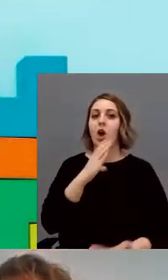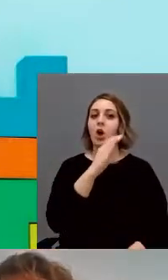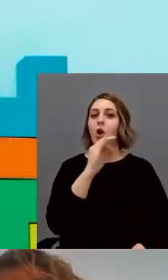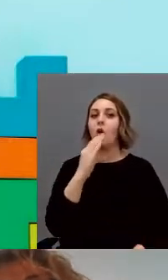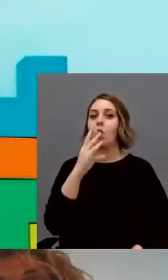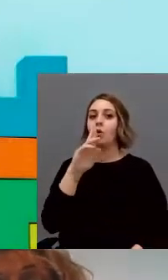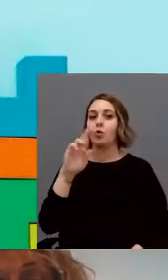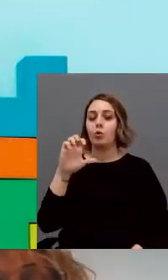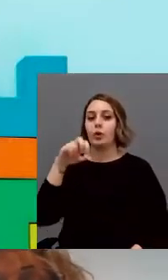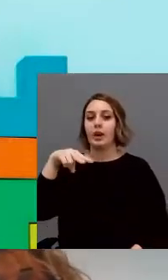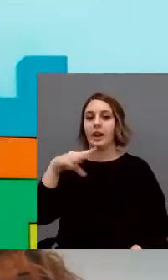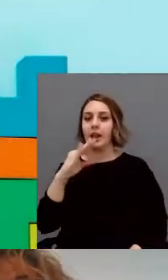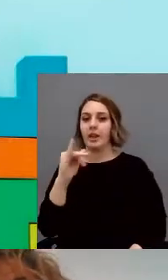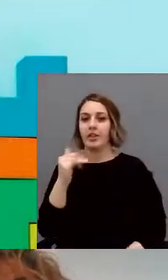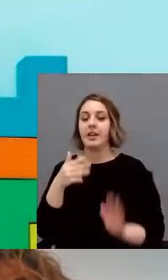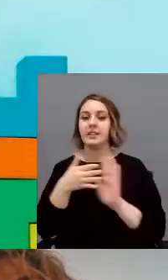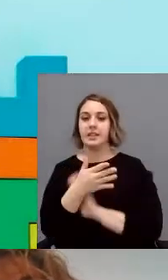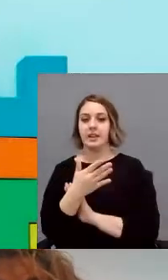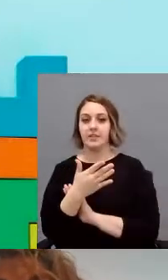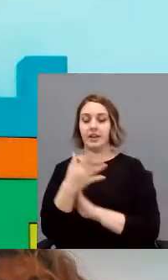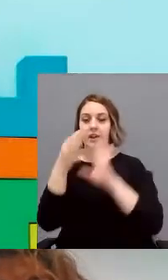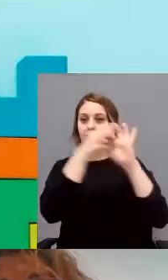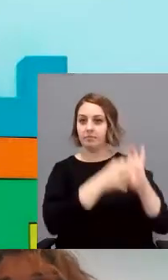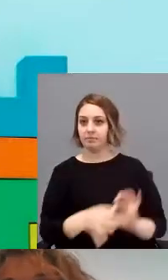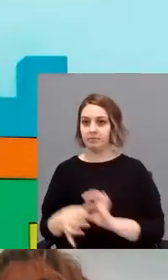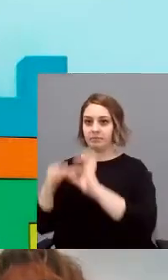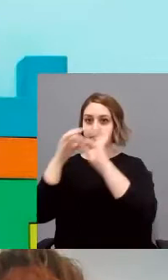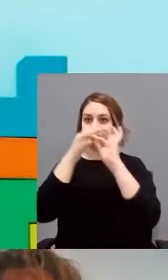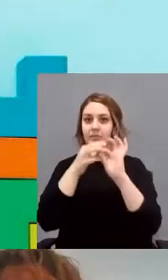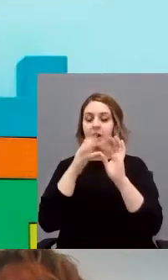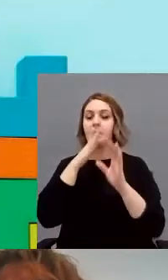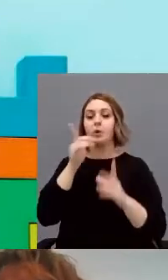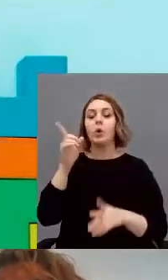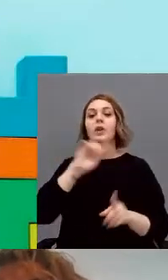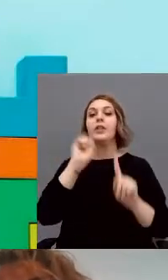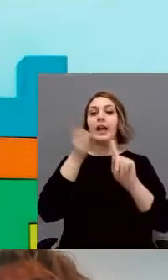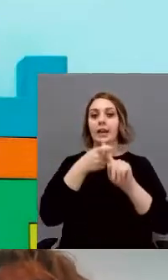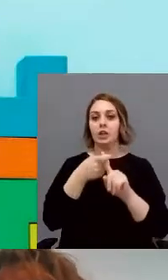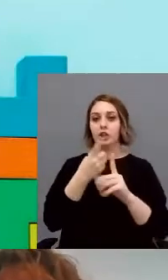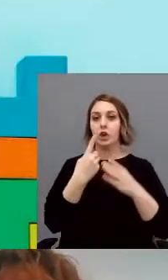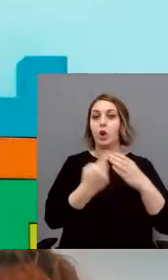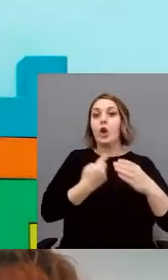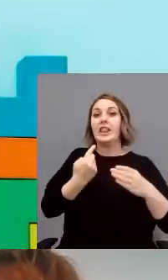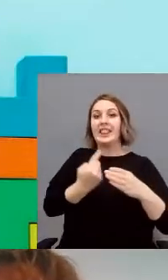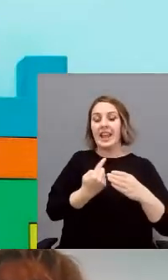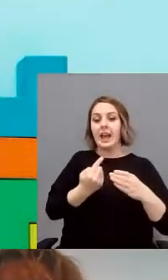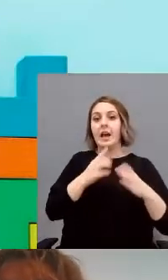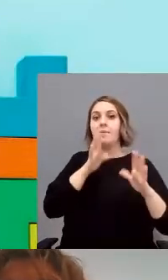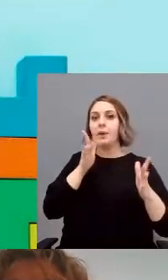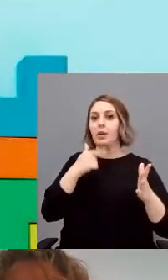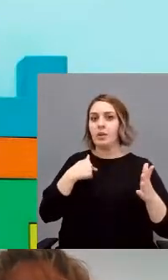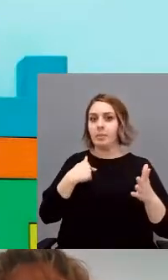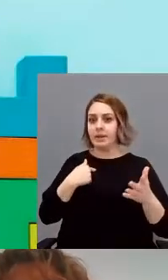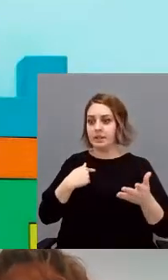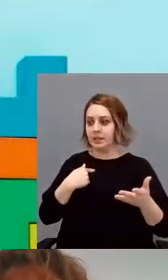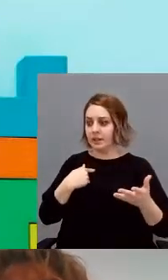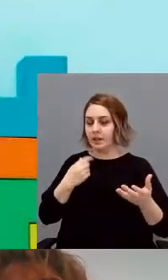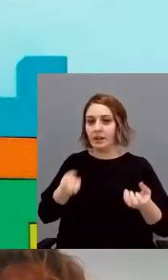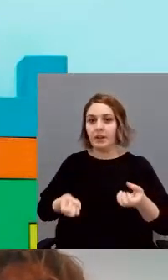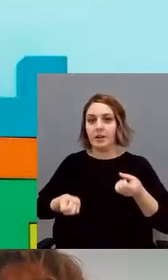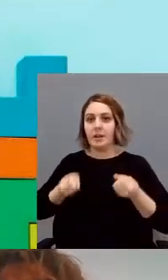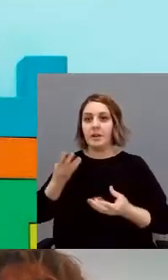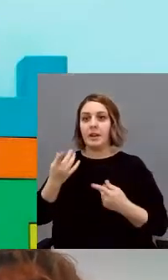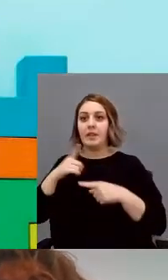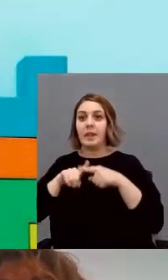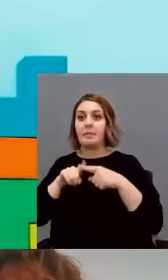concurrencia. Tenemos un diagnóstico del trastorno del espectro del autismo, el TEA, el nuclear, pero luego se manifiesta de manera diferente